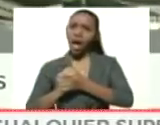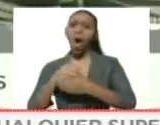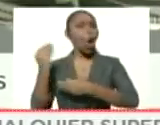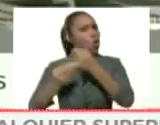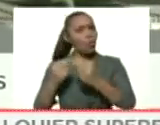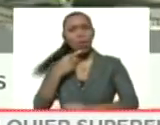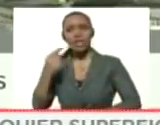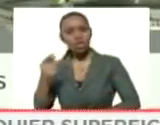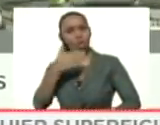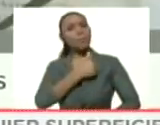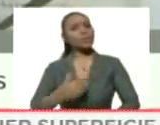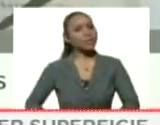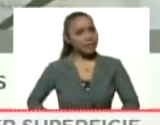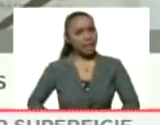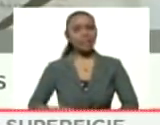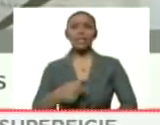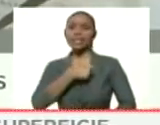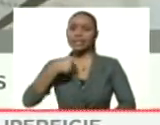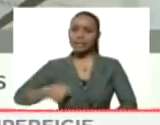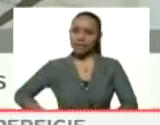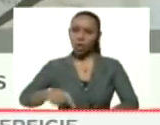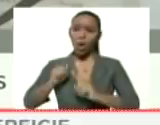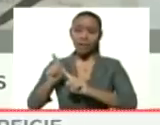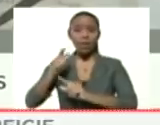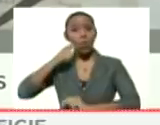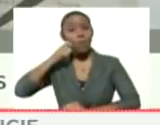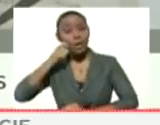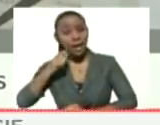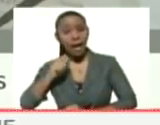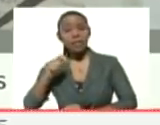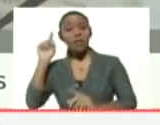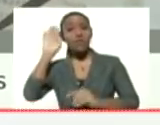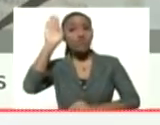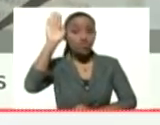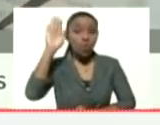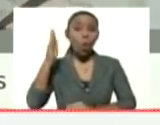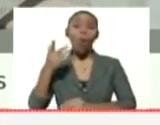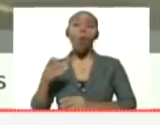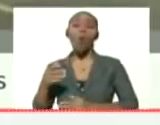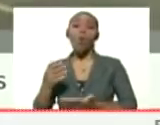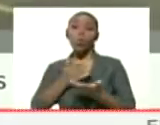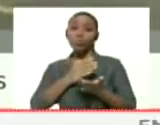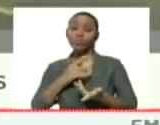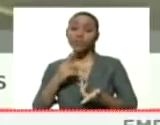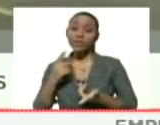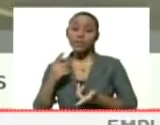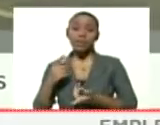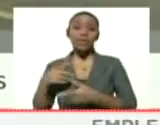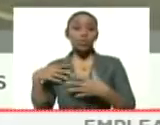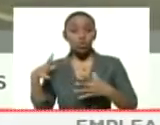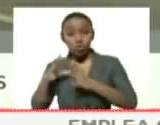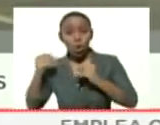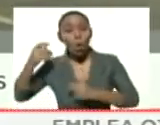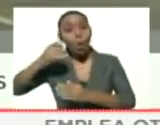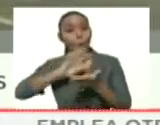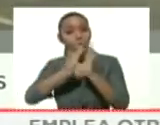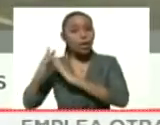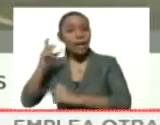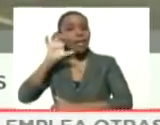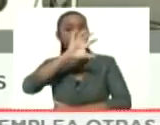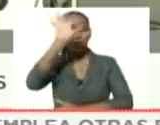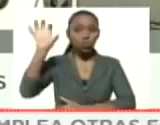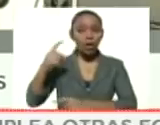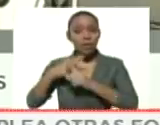bien ha dicho el presidente Xi Jinping, es la humanidad, destino común de toda la comunidad internacional de naciones.